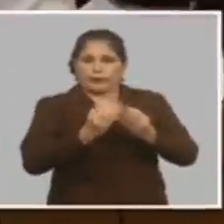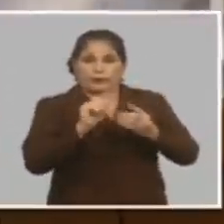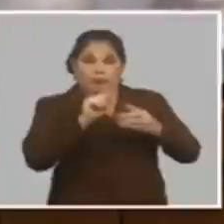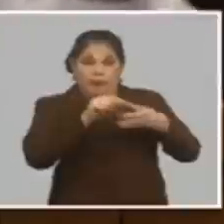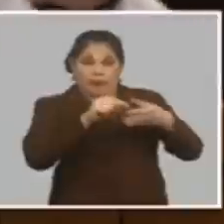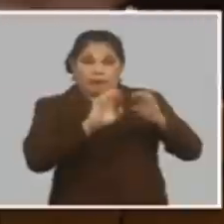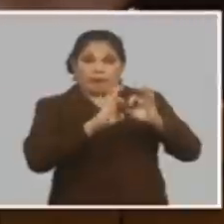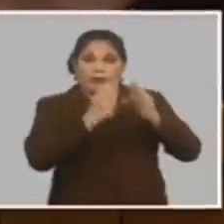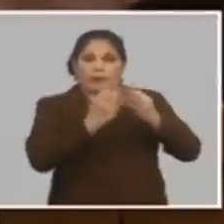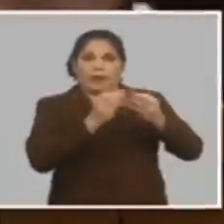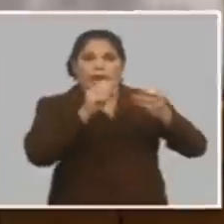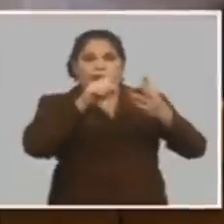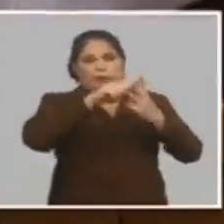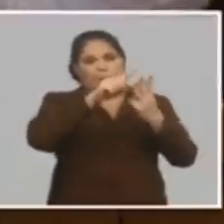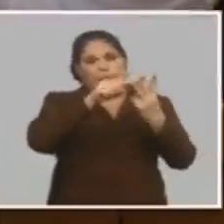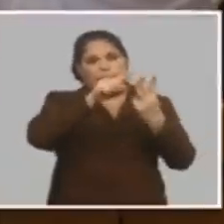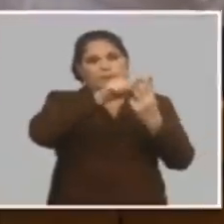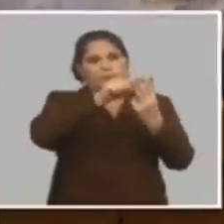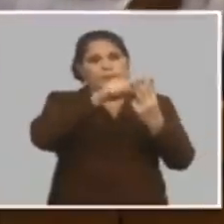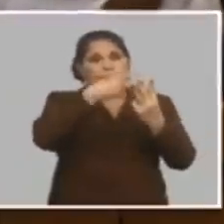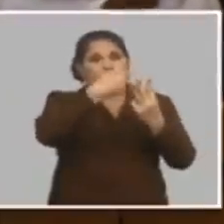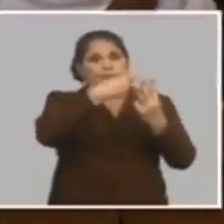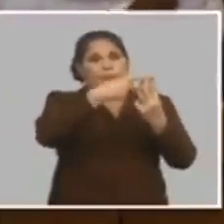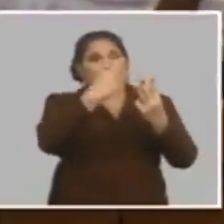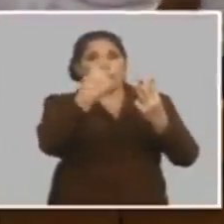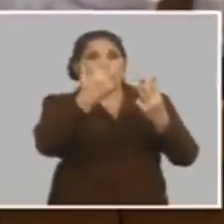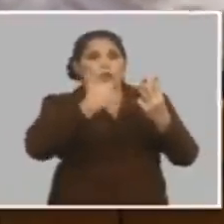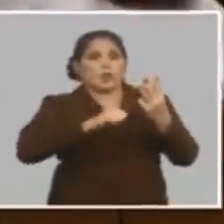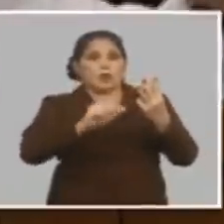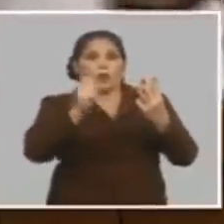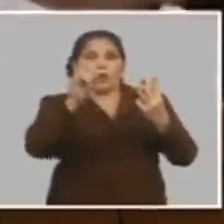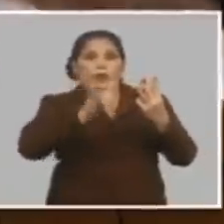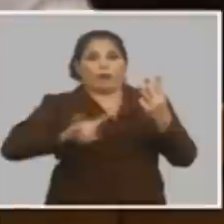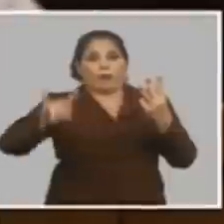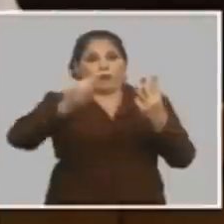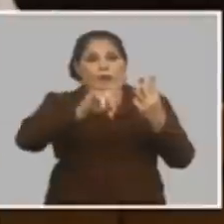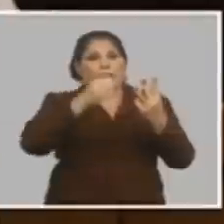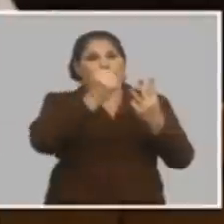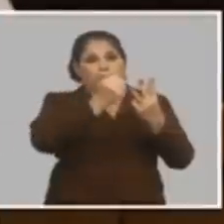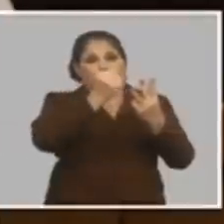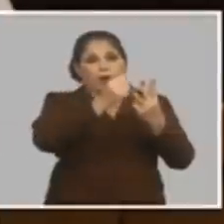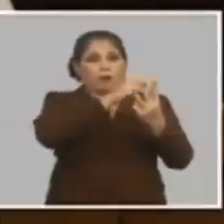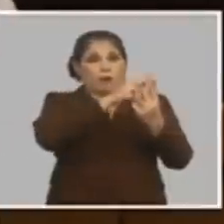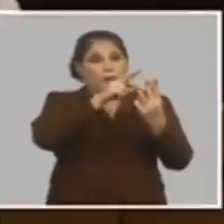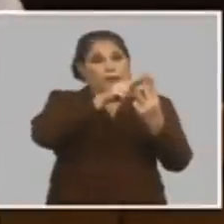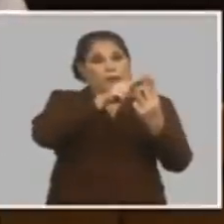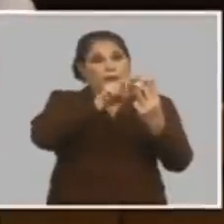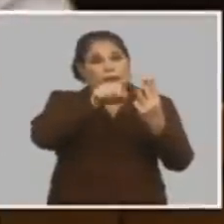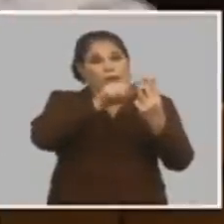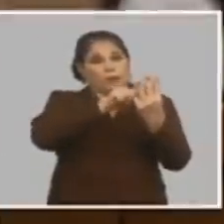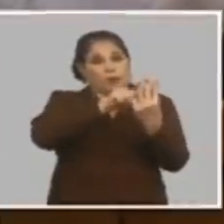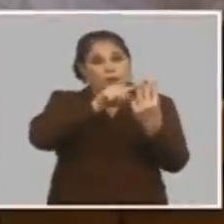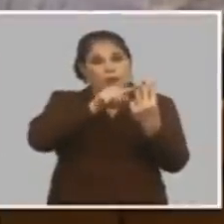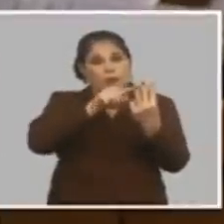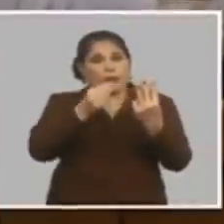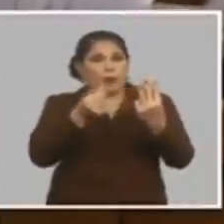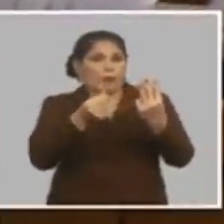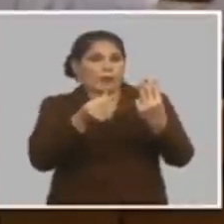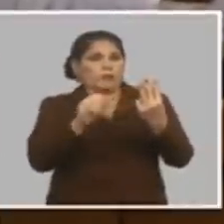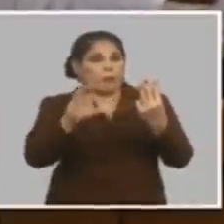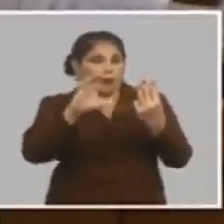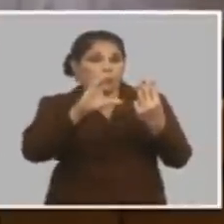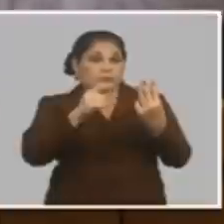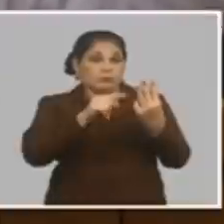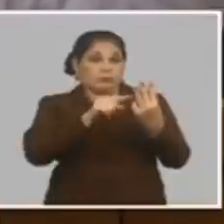donde haya tres personas un matrimonio con un hijo graduado universitario que trabaja los precios le van a subir